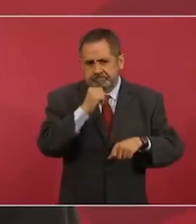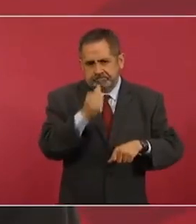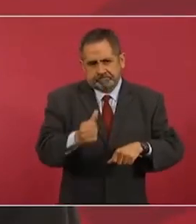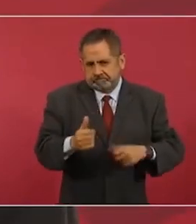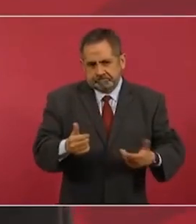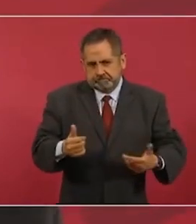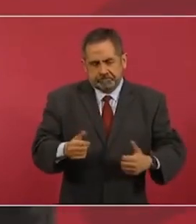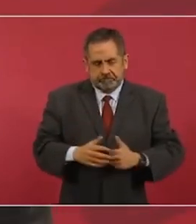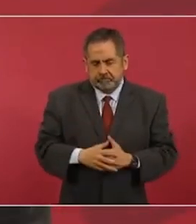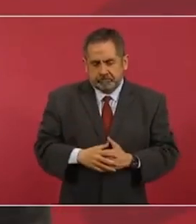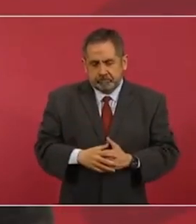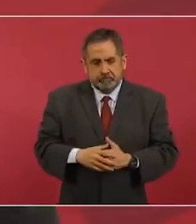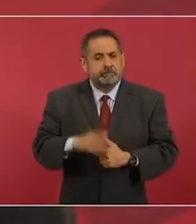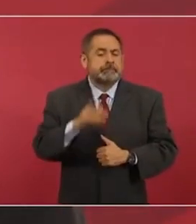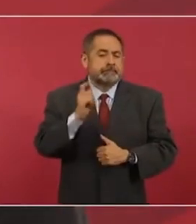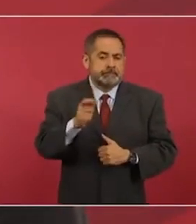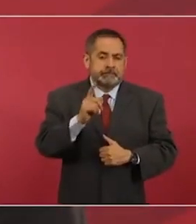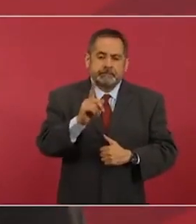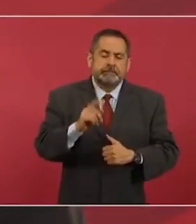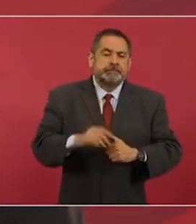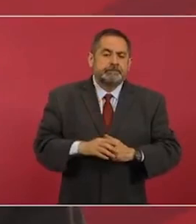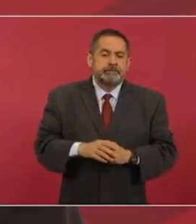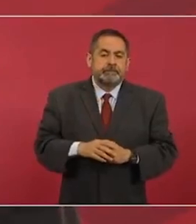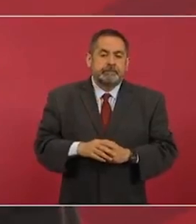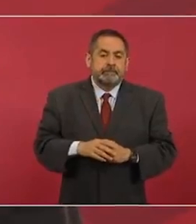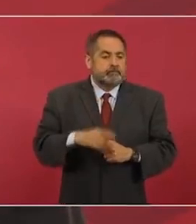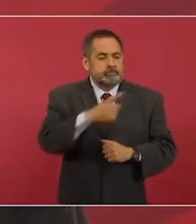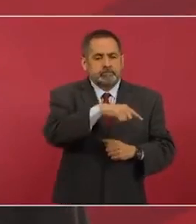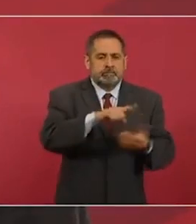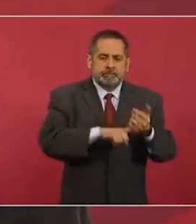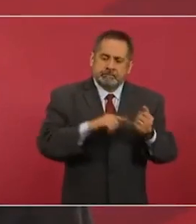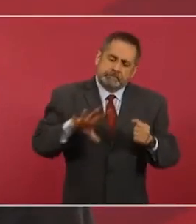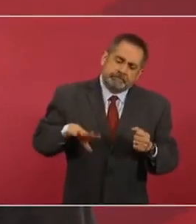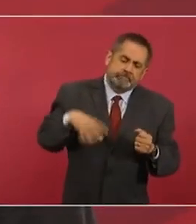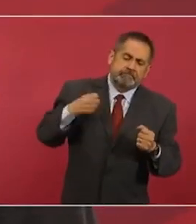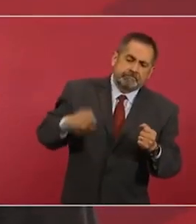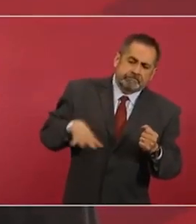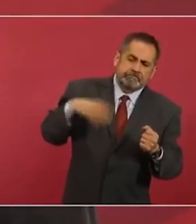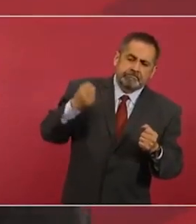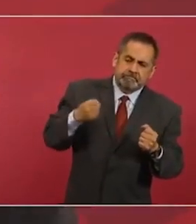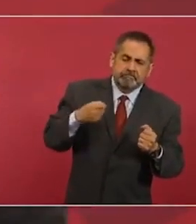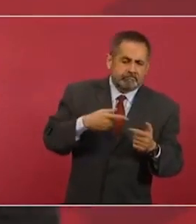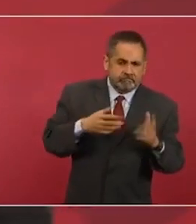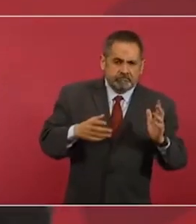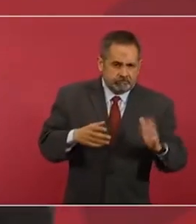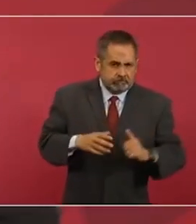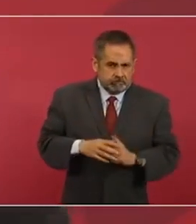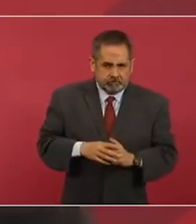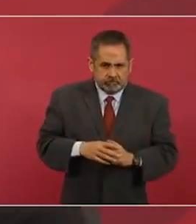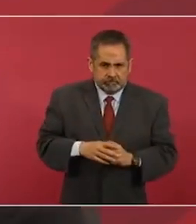Primero, porque han abusado y